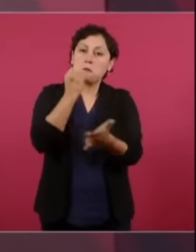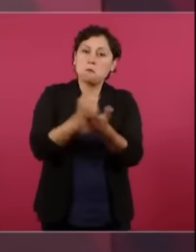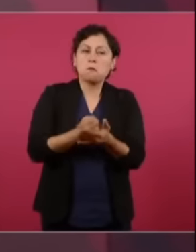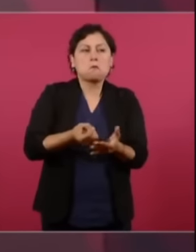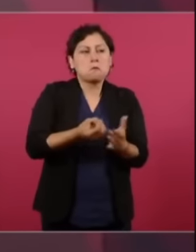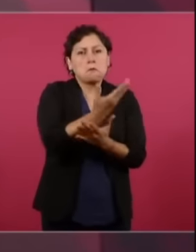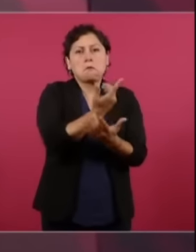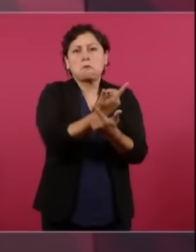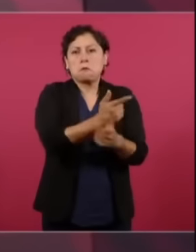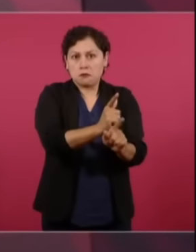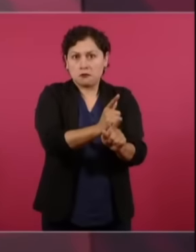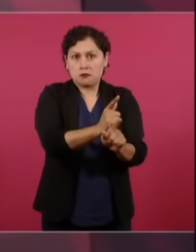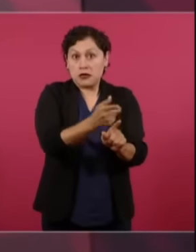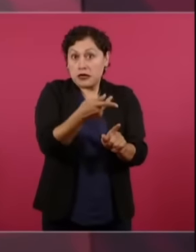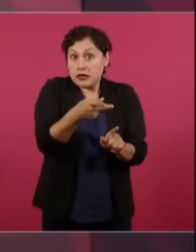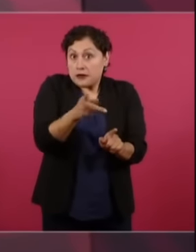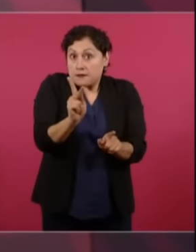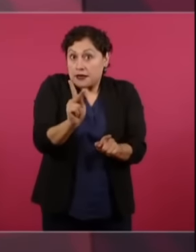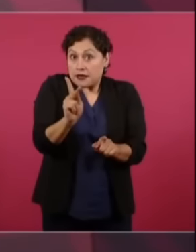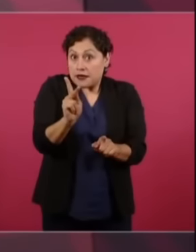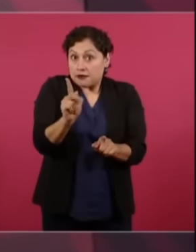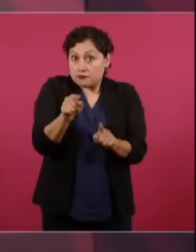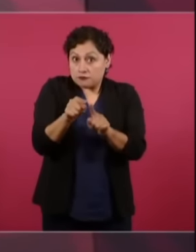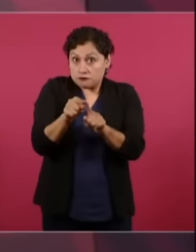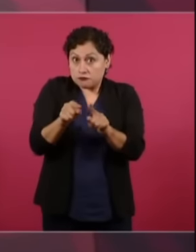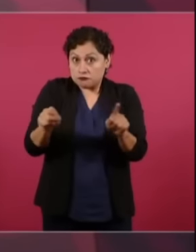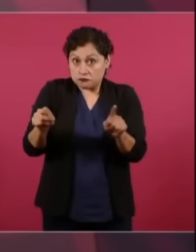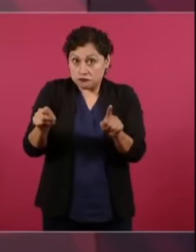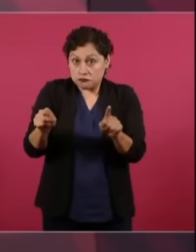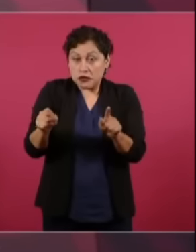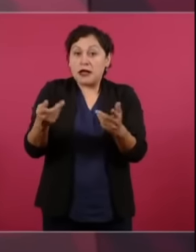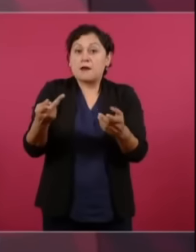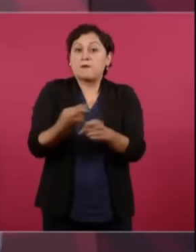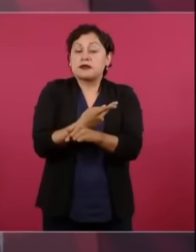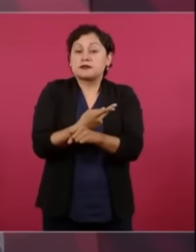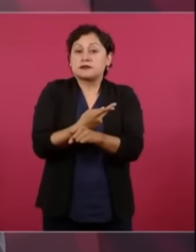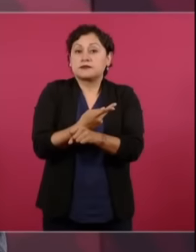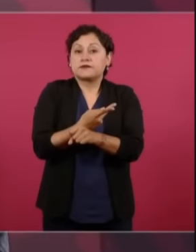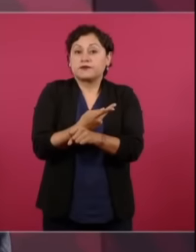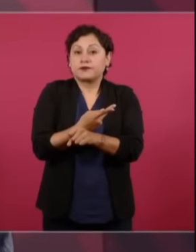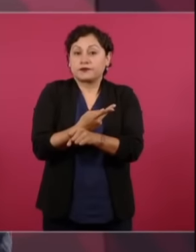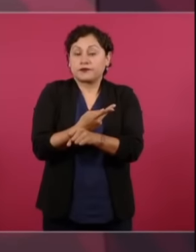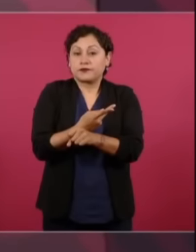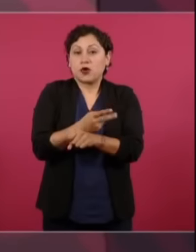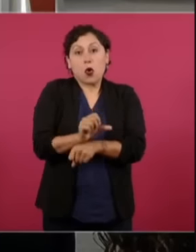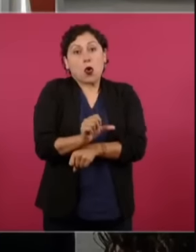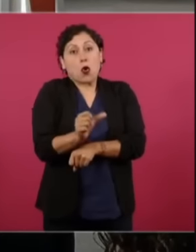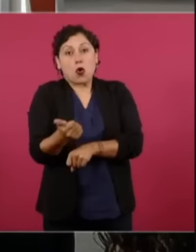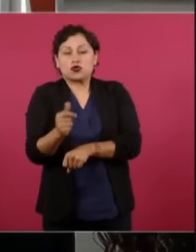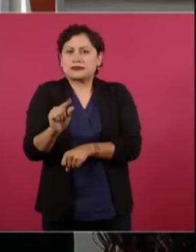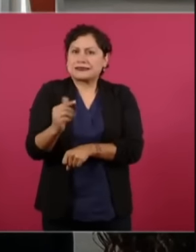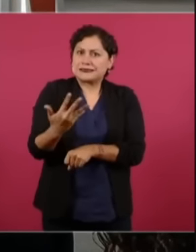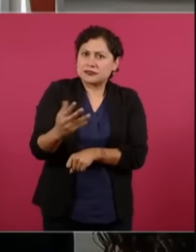Y 75 y hasta 80, de esos 100, los liberan